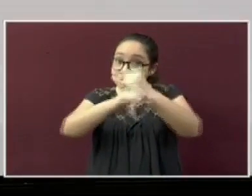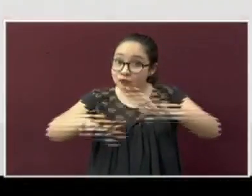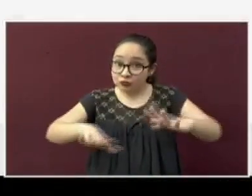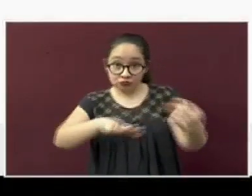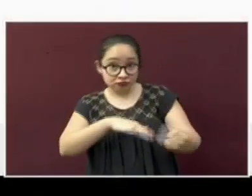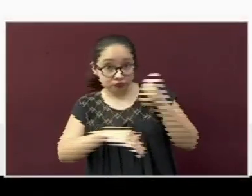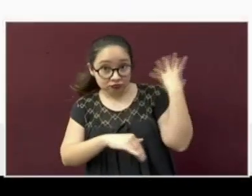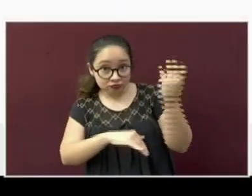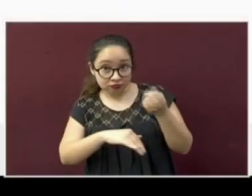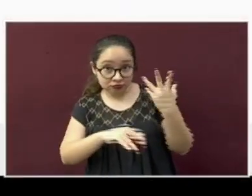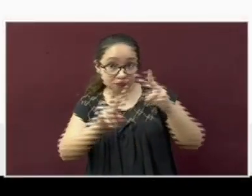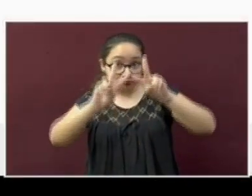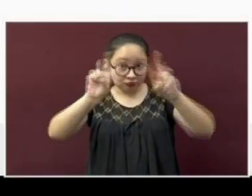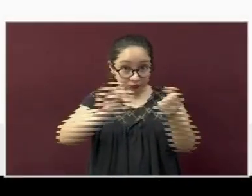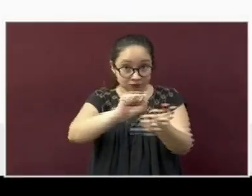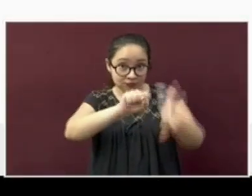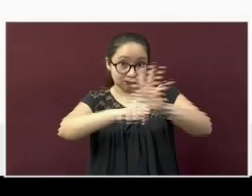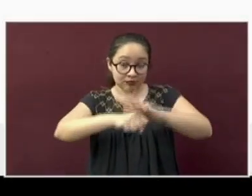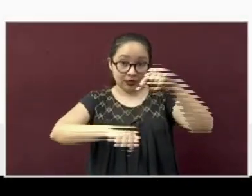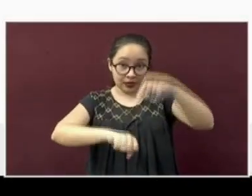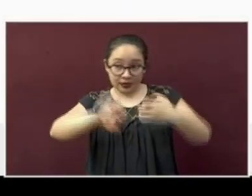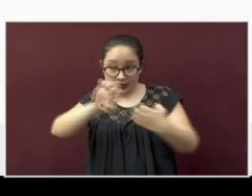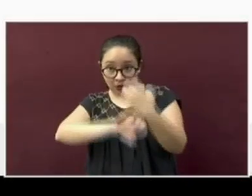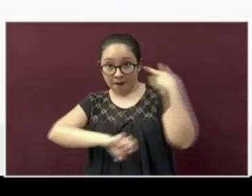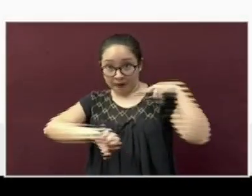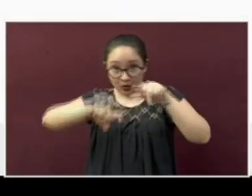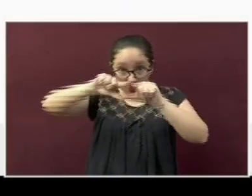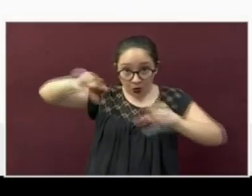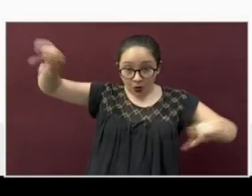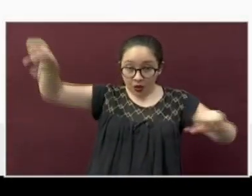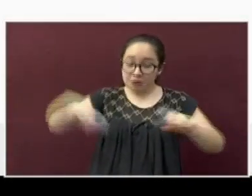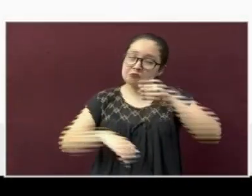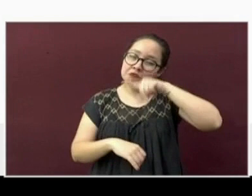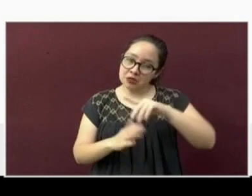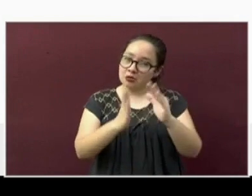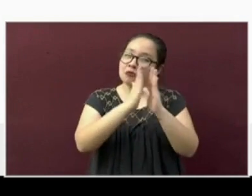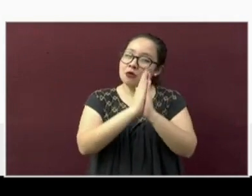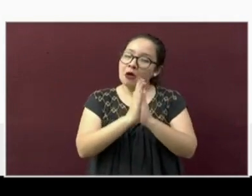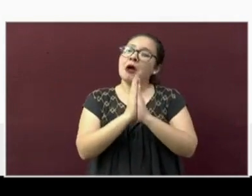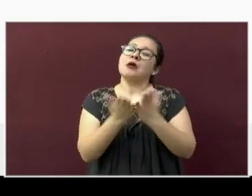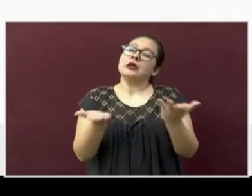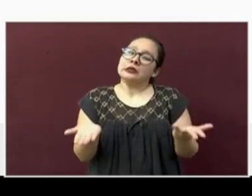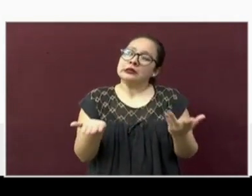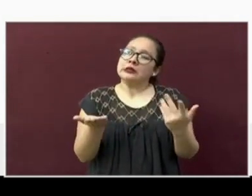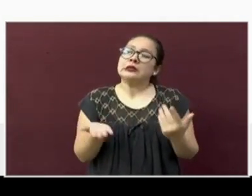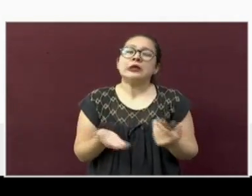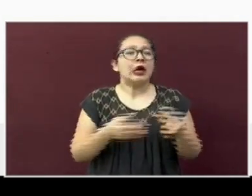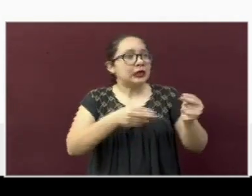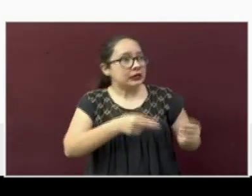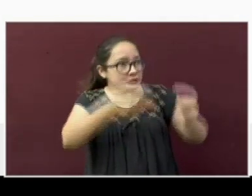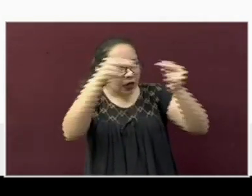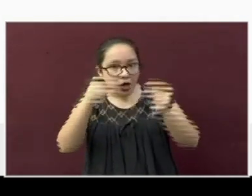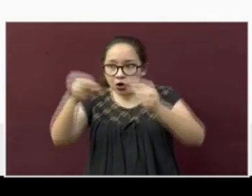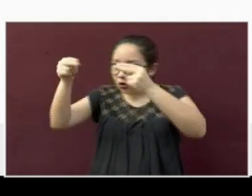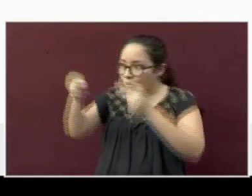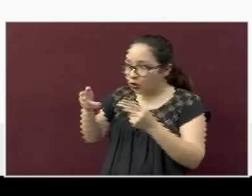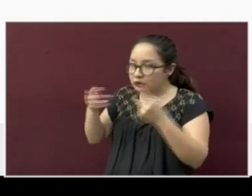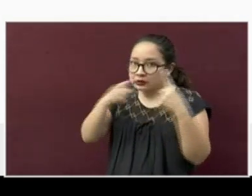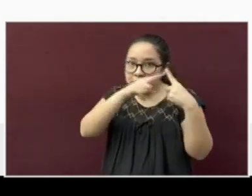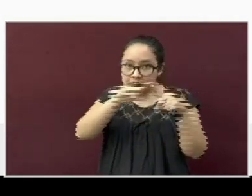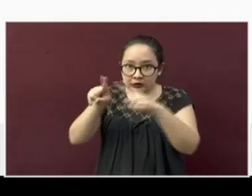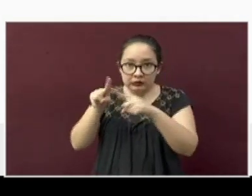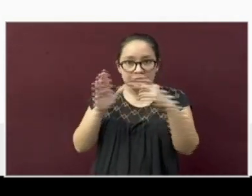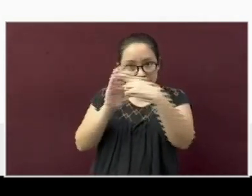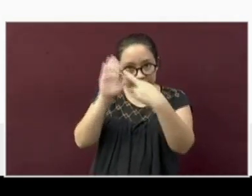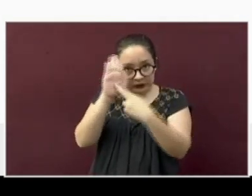actualización del coronavirus en nuestro estado, así como a la participación del sector comercial en las